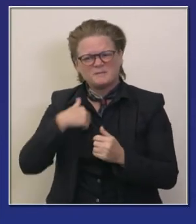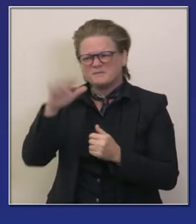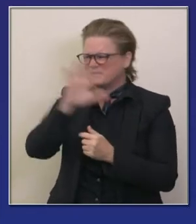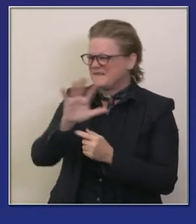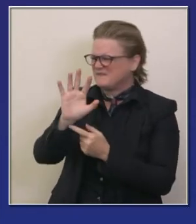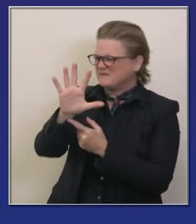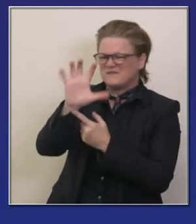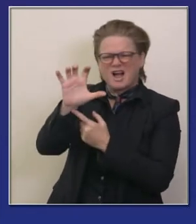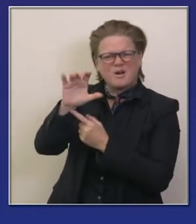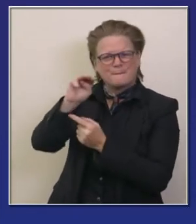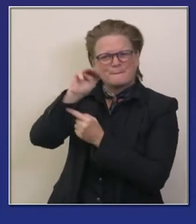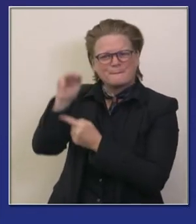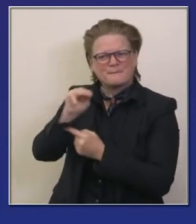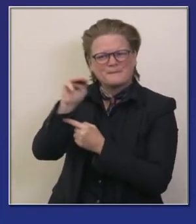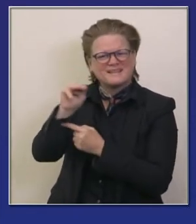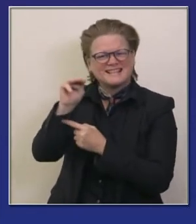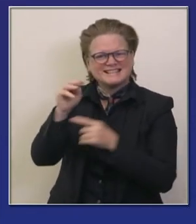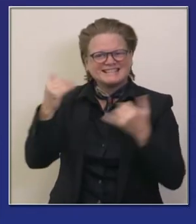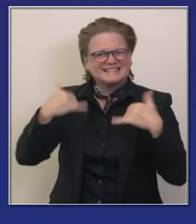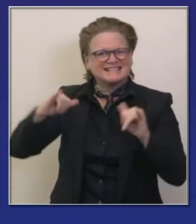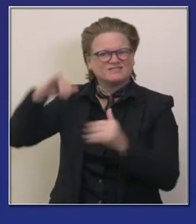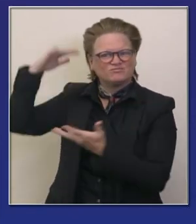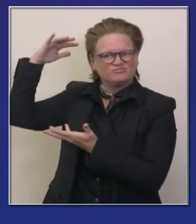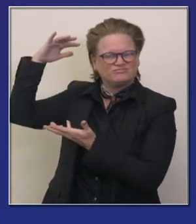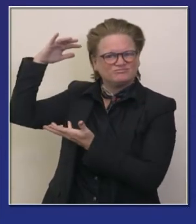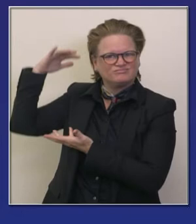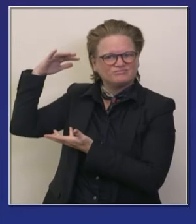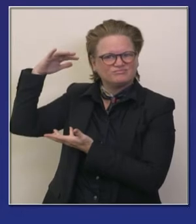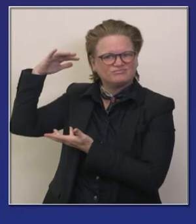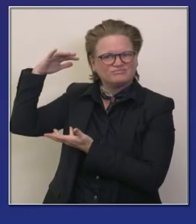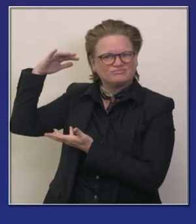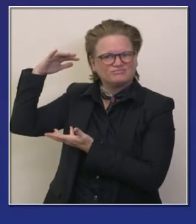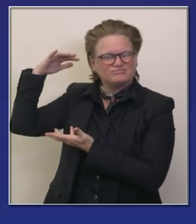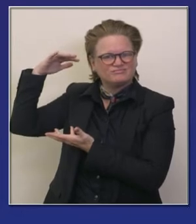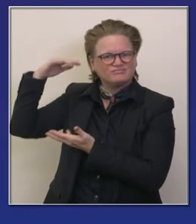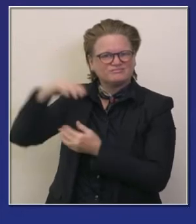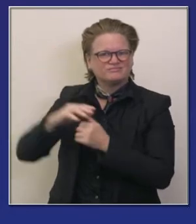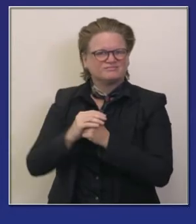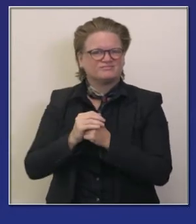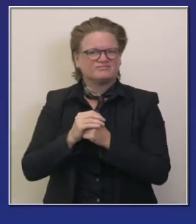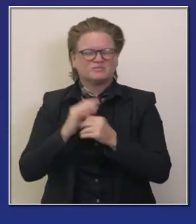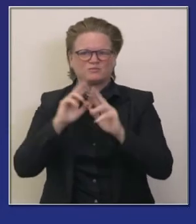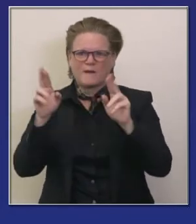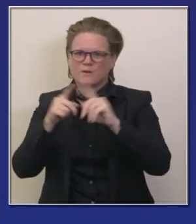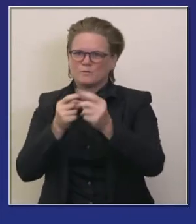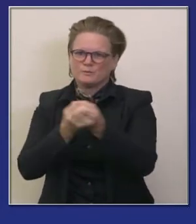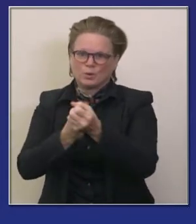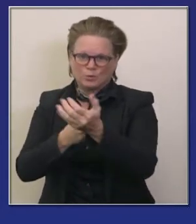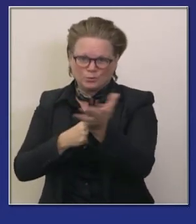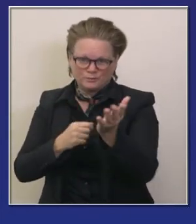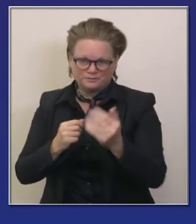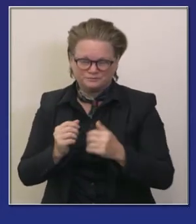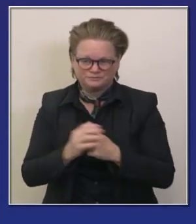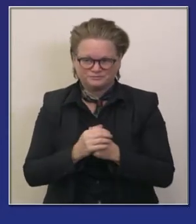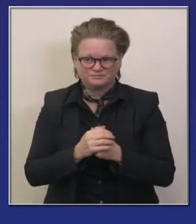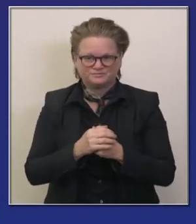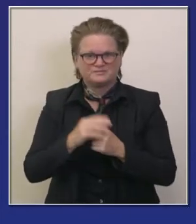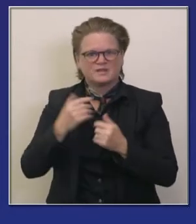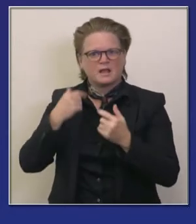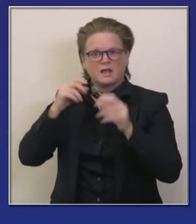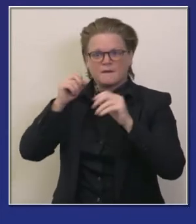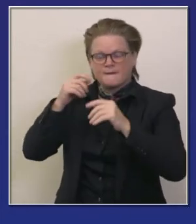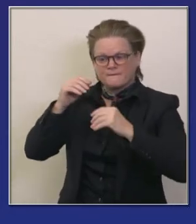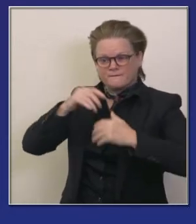de mascarillas disponibles quirúrgicas y mascarillas en el 95 en el inventario hemos estado